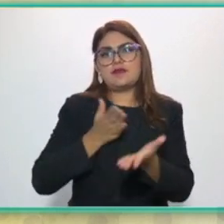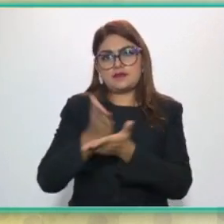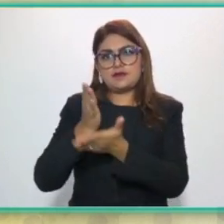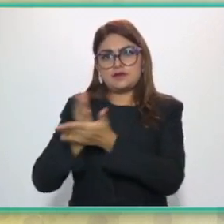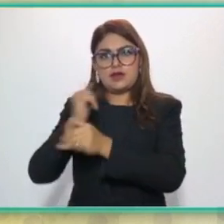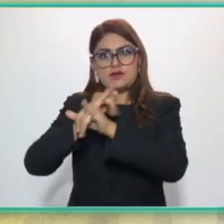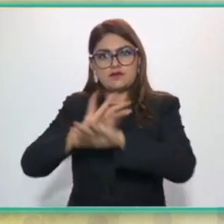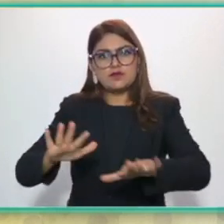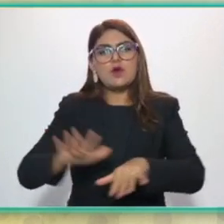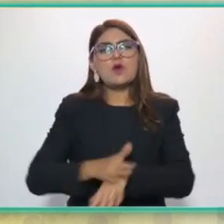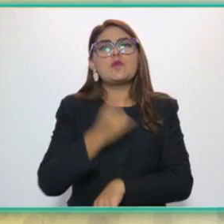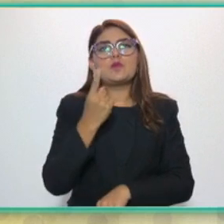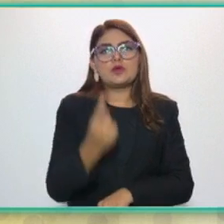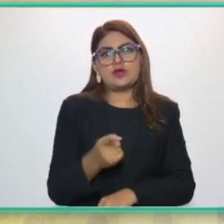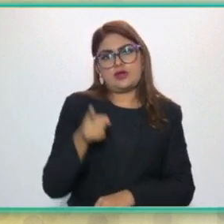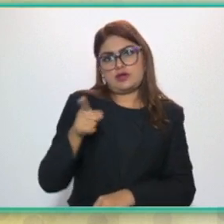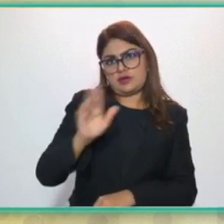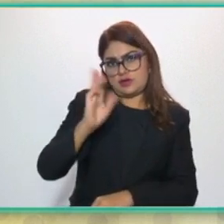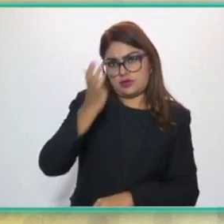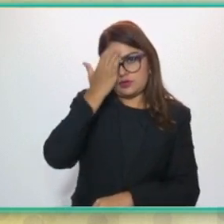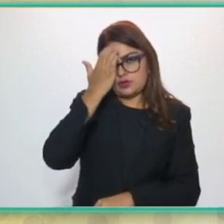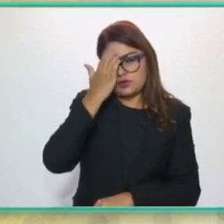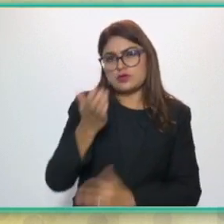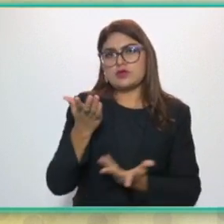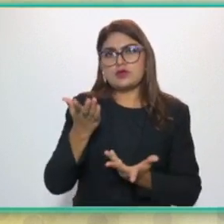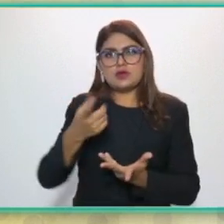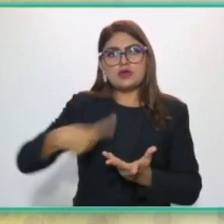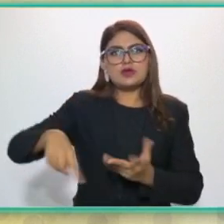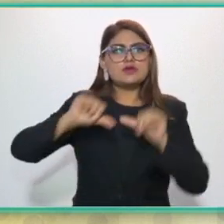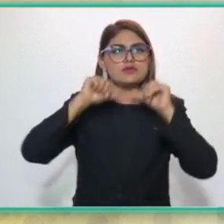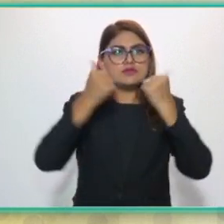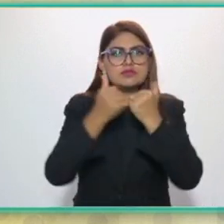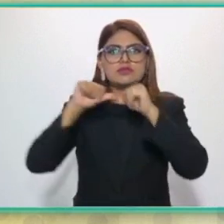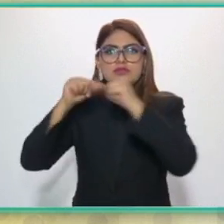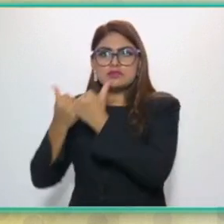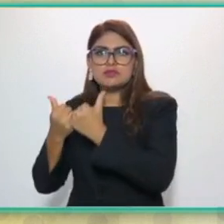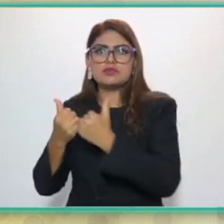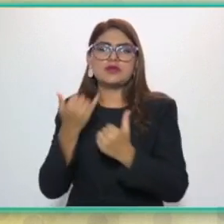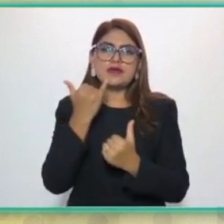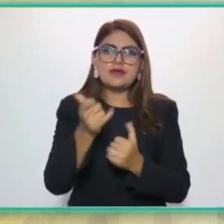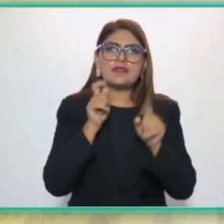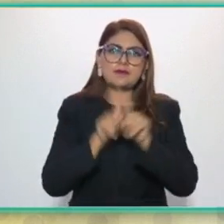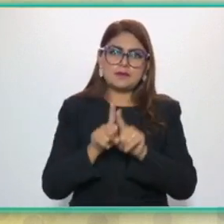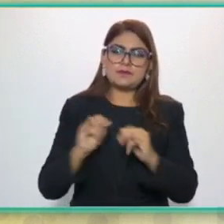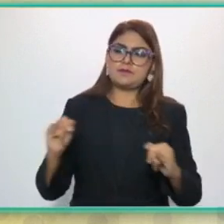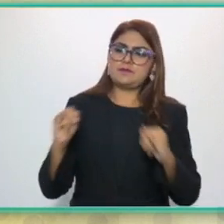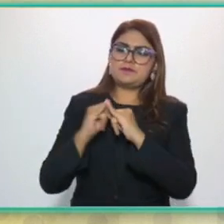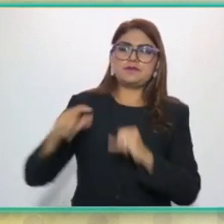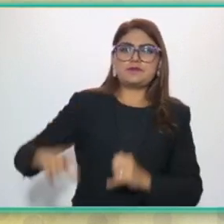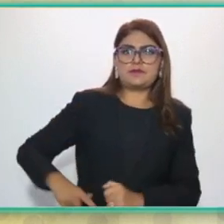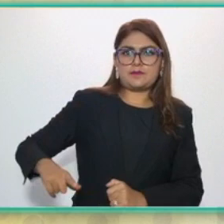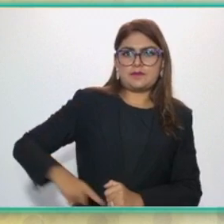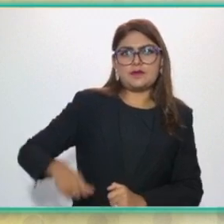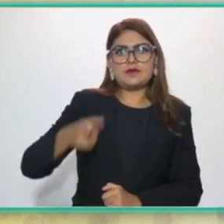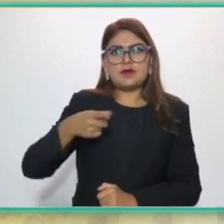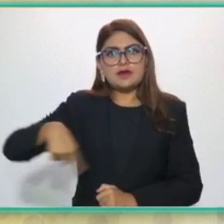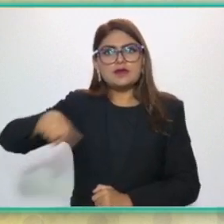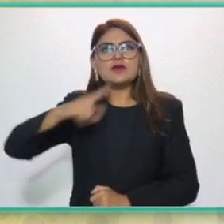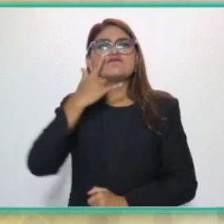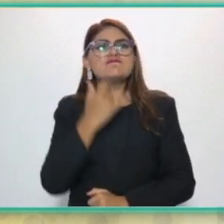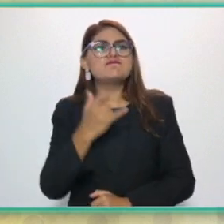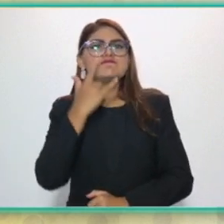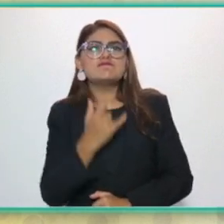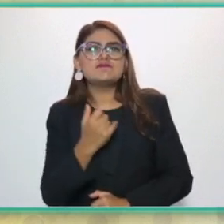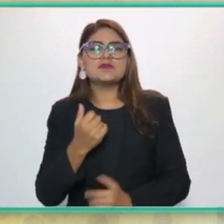reconocimiento precisamente a la labor de las organizaciones de la sociedad civil y organismos gubernamentales en la búsqueda de generar